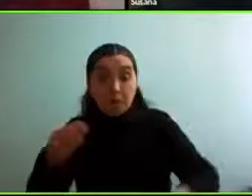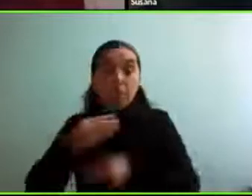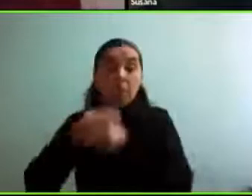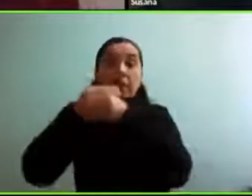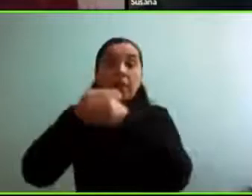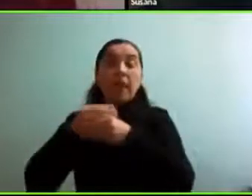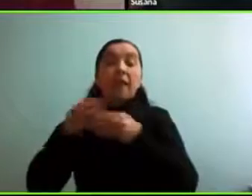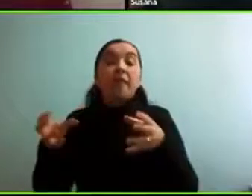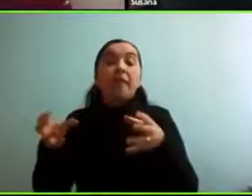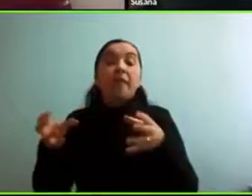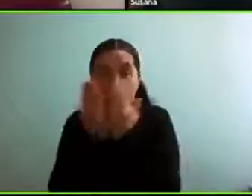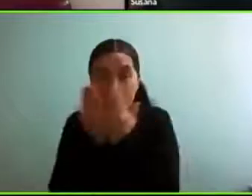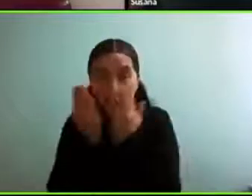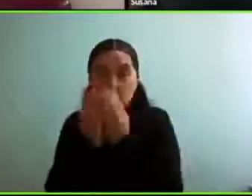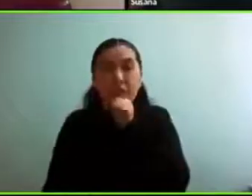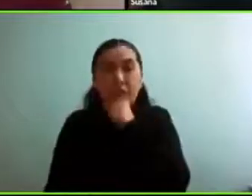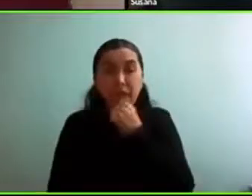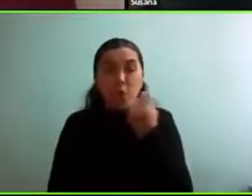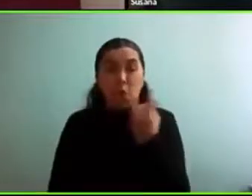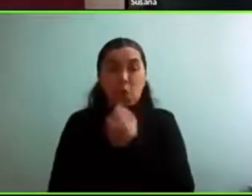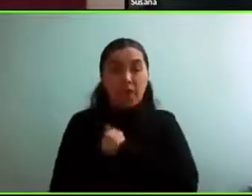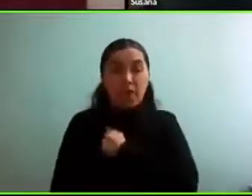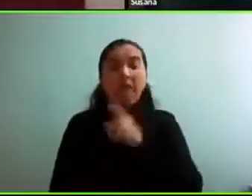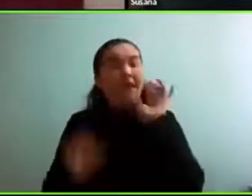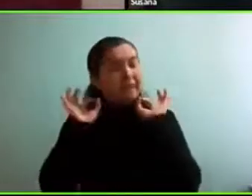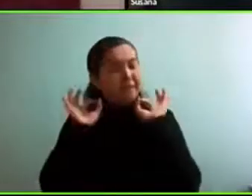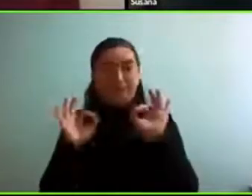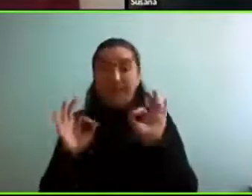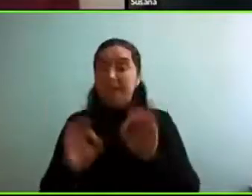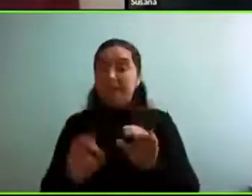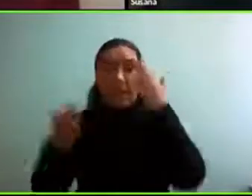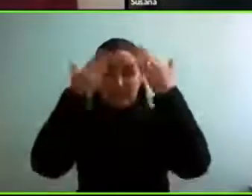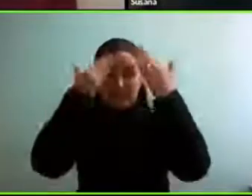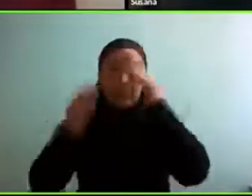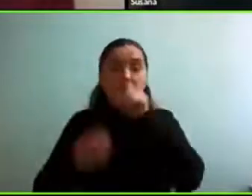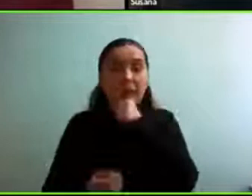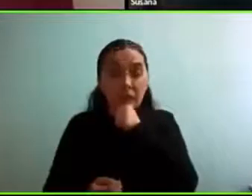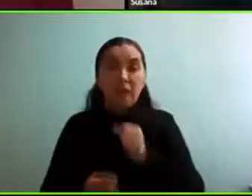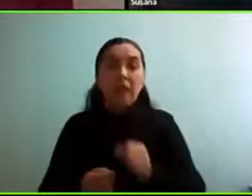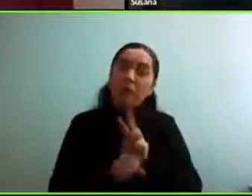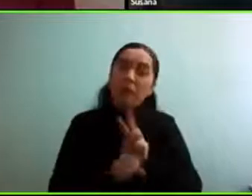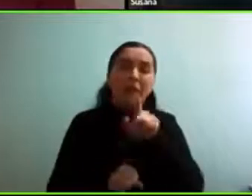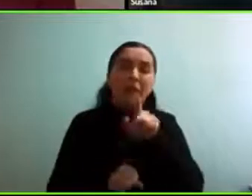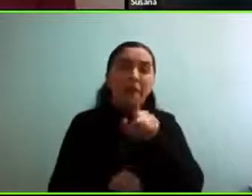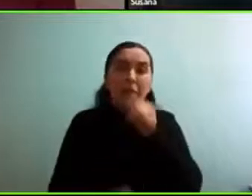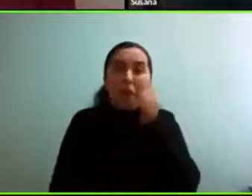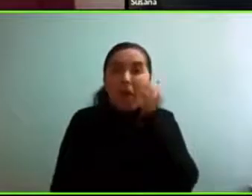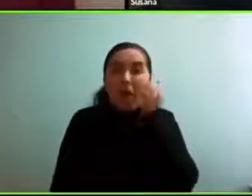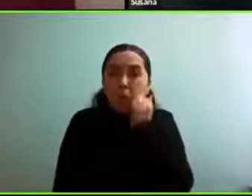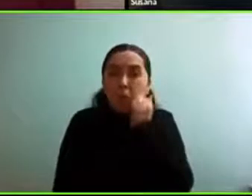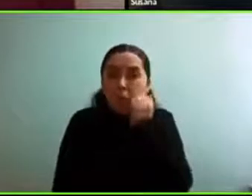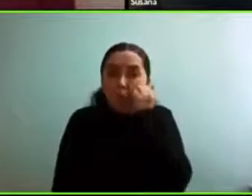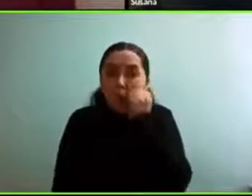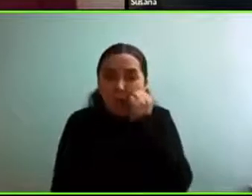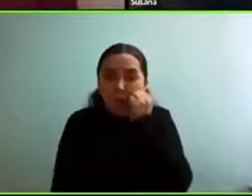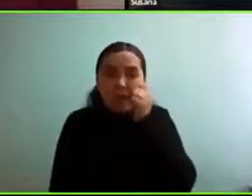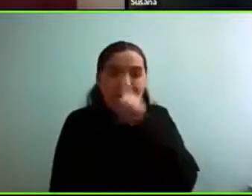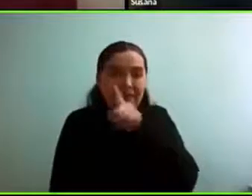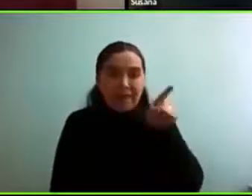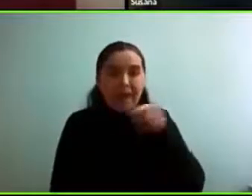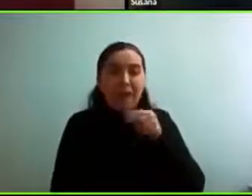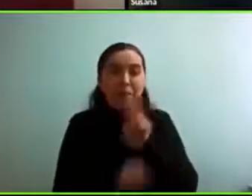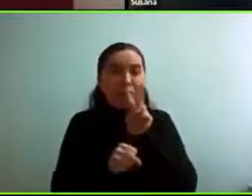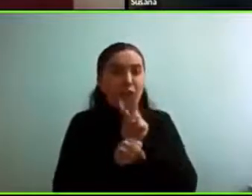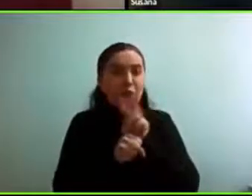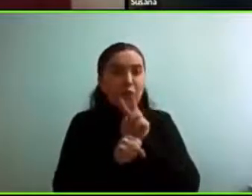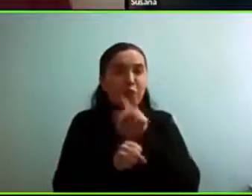experta, especialista en psicogerontología, académica, además muy querida por sus estudiantes, parece. Hasta lo ponen en los comentarios y